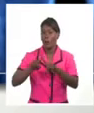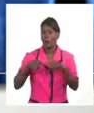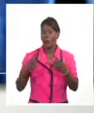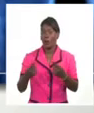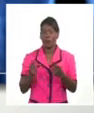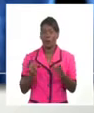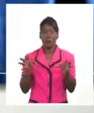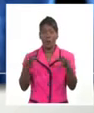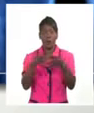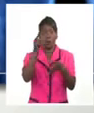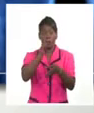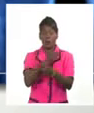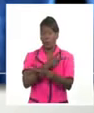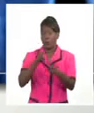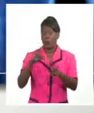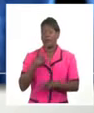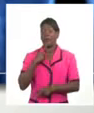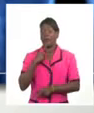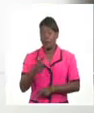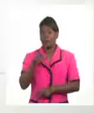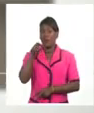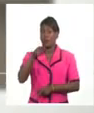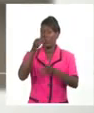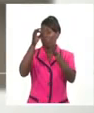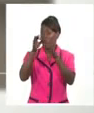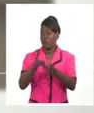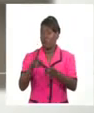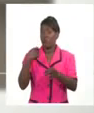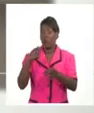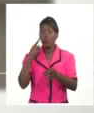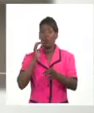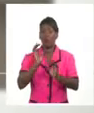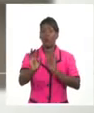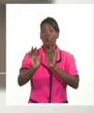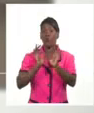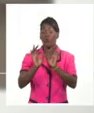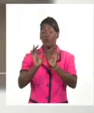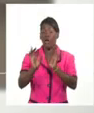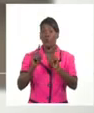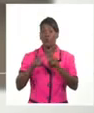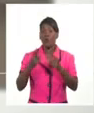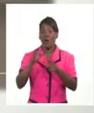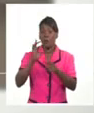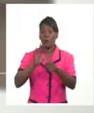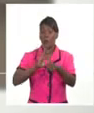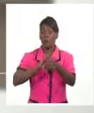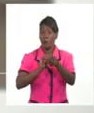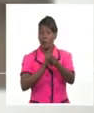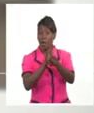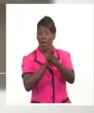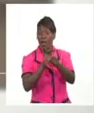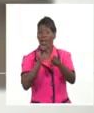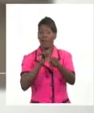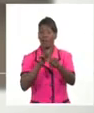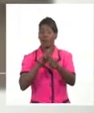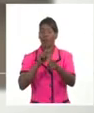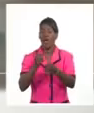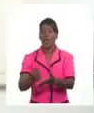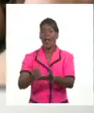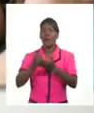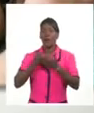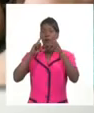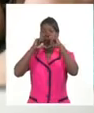apuntan como otros factores a tener en cuenta el confinamiento por la pandemia de kobe 19 y el uso de la mascarilla